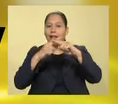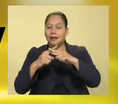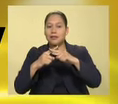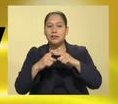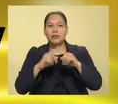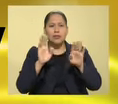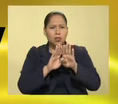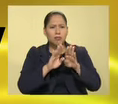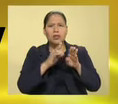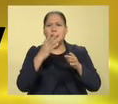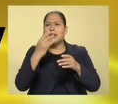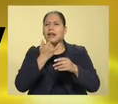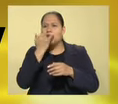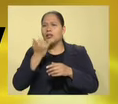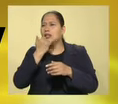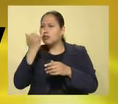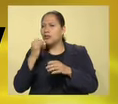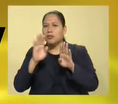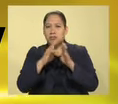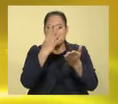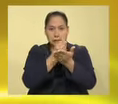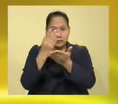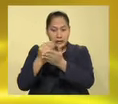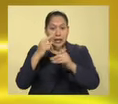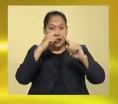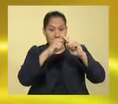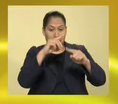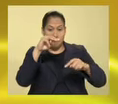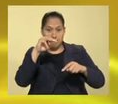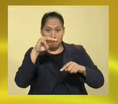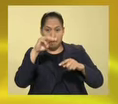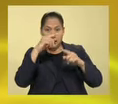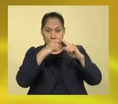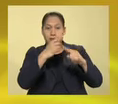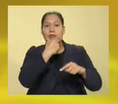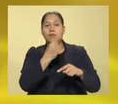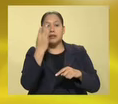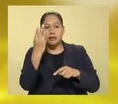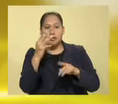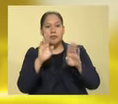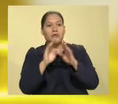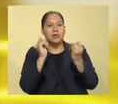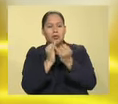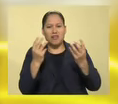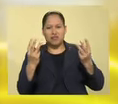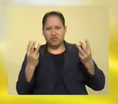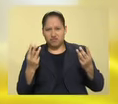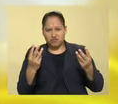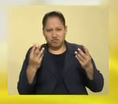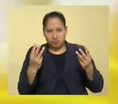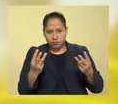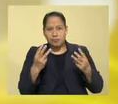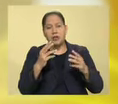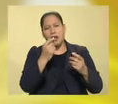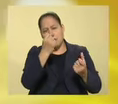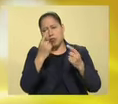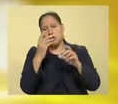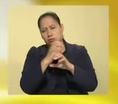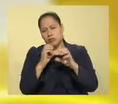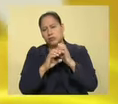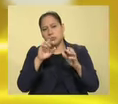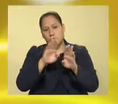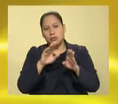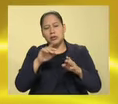arregla todos los errorcitos que hubo tanto en X-Men 3 como en las dos películas de Wolverine, en esas no tanto, pero sí hubo algunas cosas